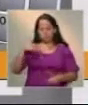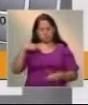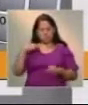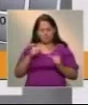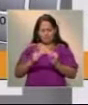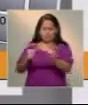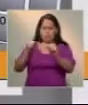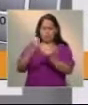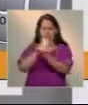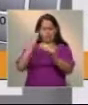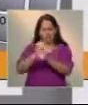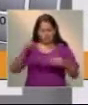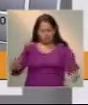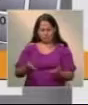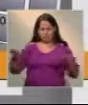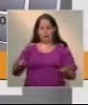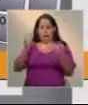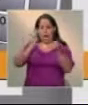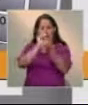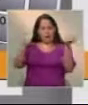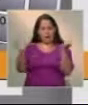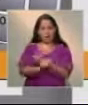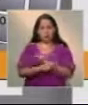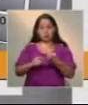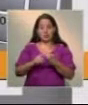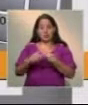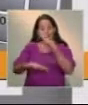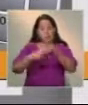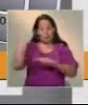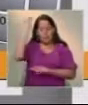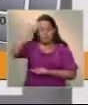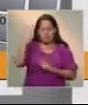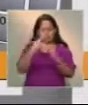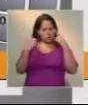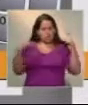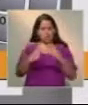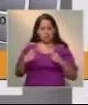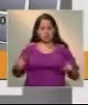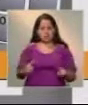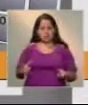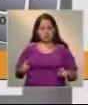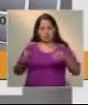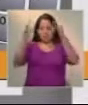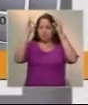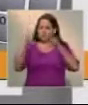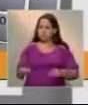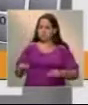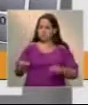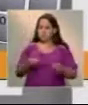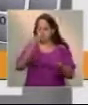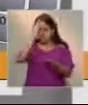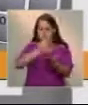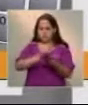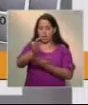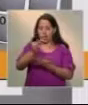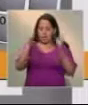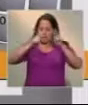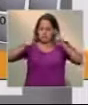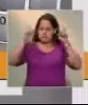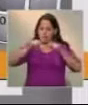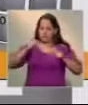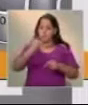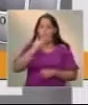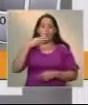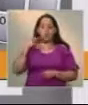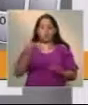vamos a seguir impulsando los cambios, vamos a seguir teniendo pluralidad en nuestras ideas, vamos a seguir teniendo firmeza y vamos a seguir formando jóvenes al servicio